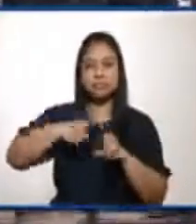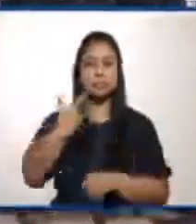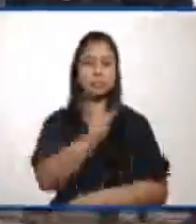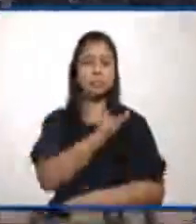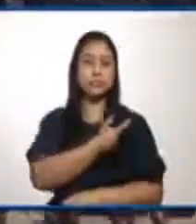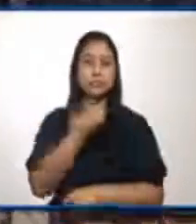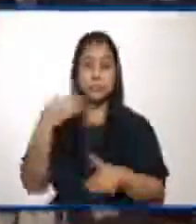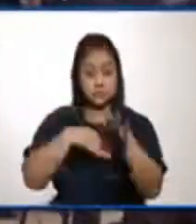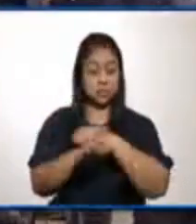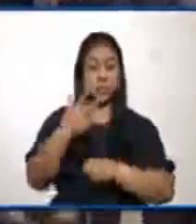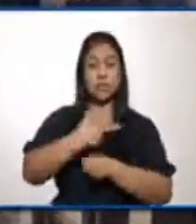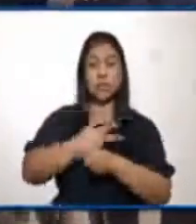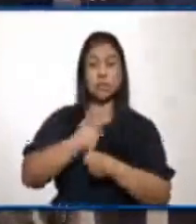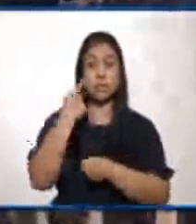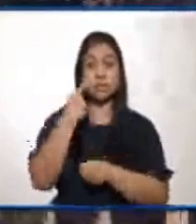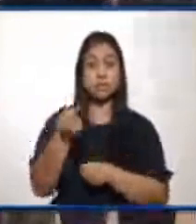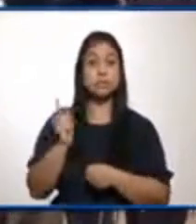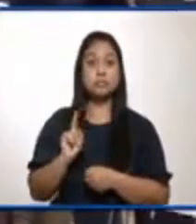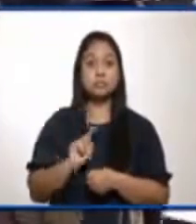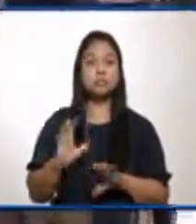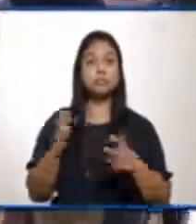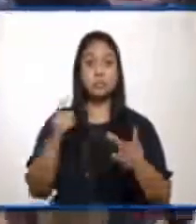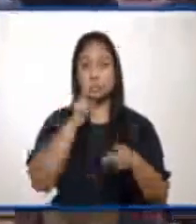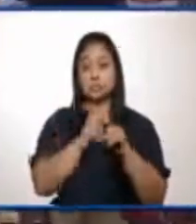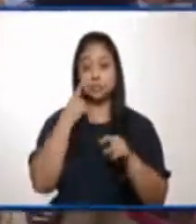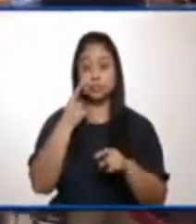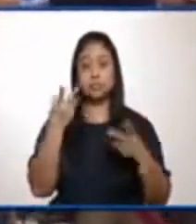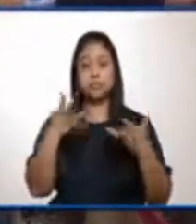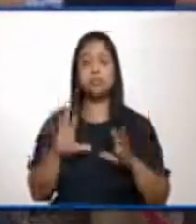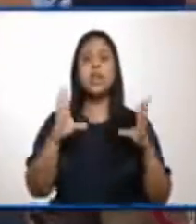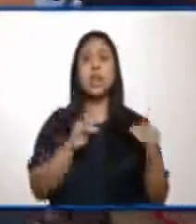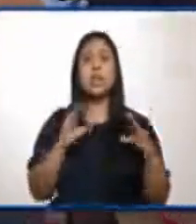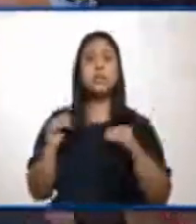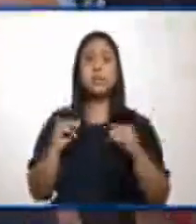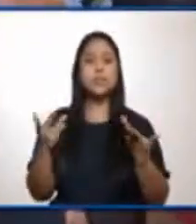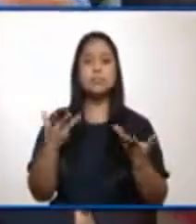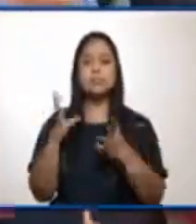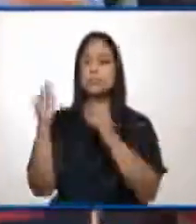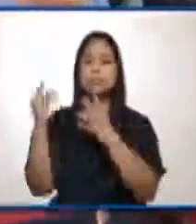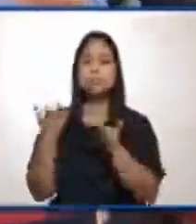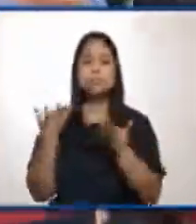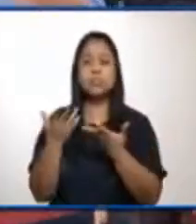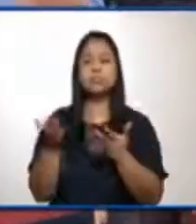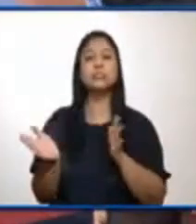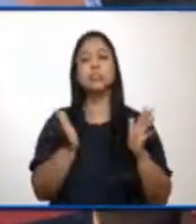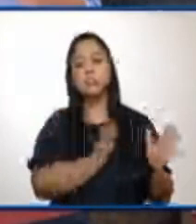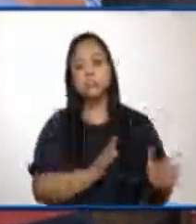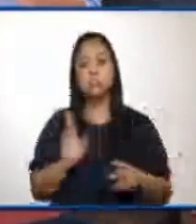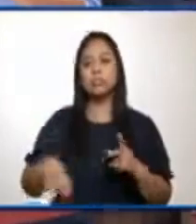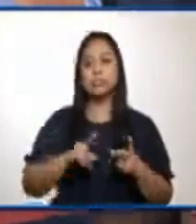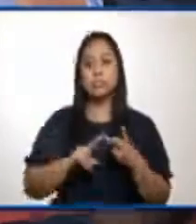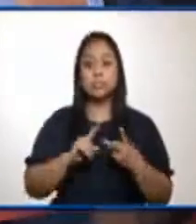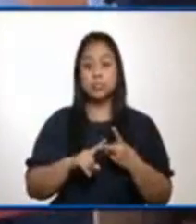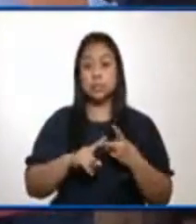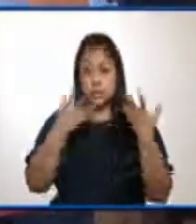vengan a Guatemala? ¿Qué le dicen a ustedes ellos o qué pláticas tienen con ellos ustedes? La segunda es si han